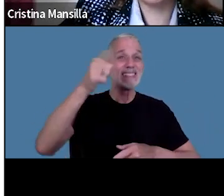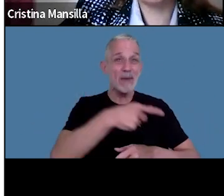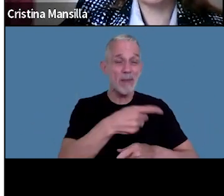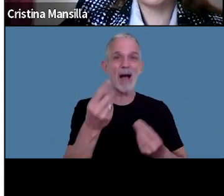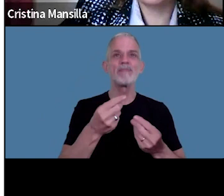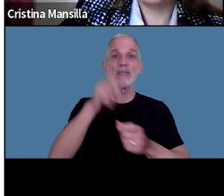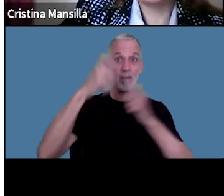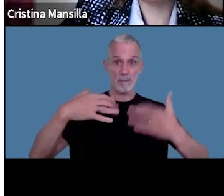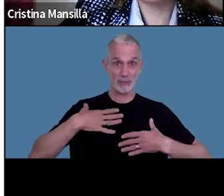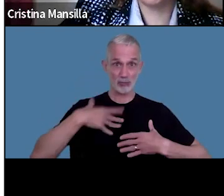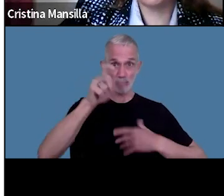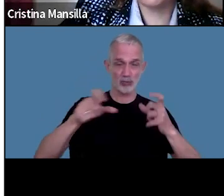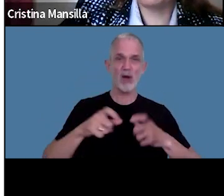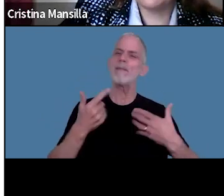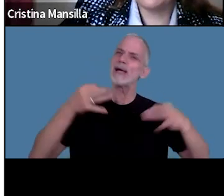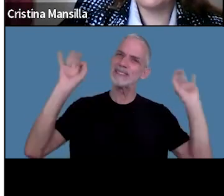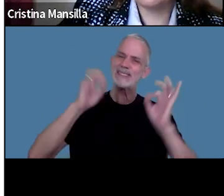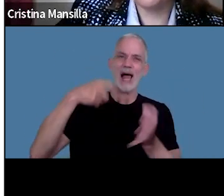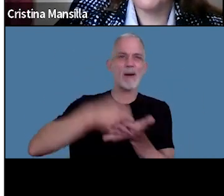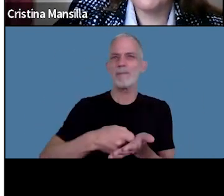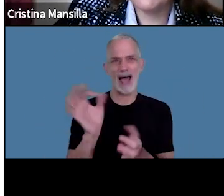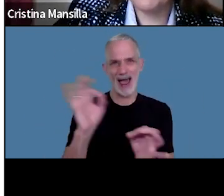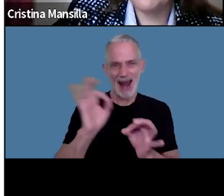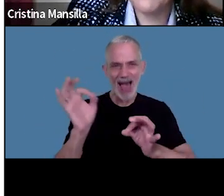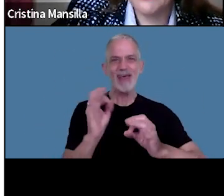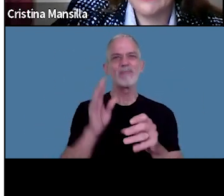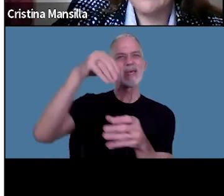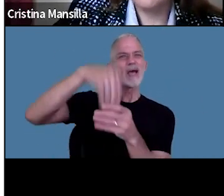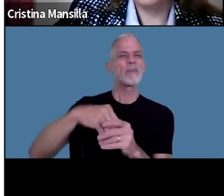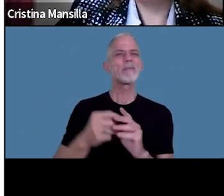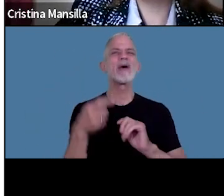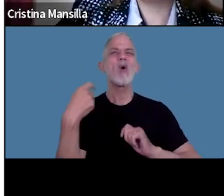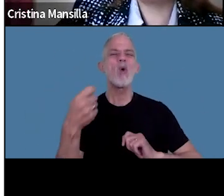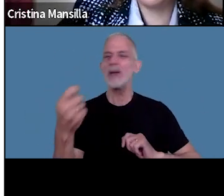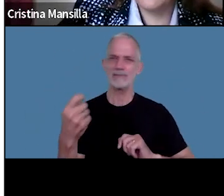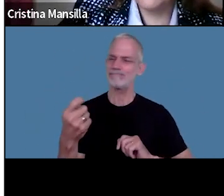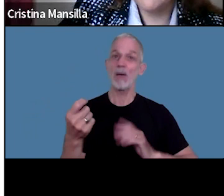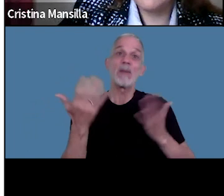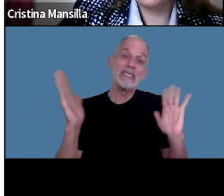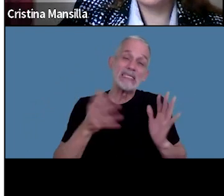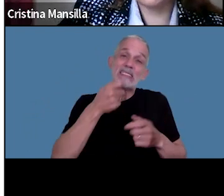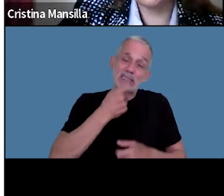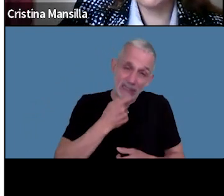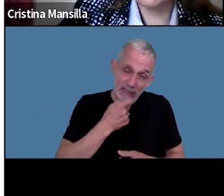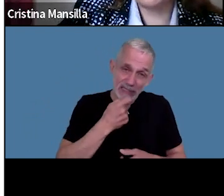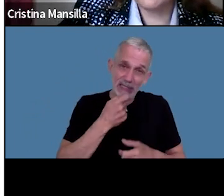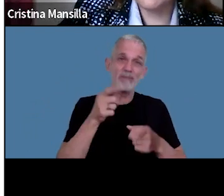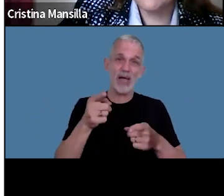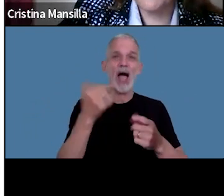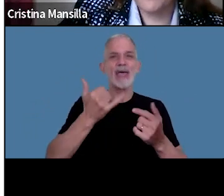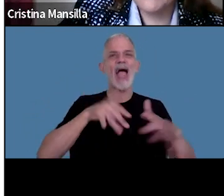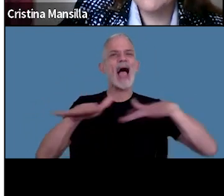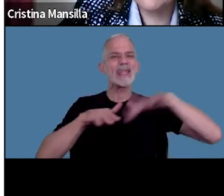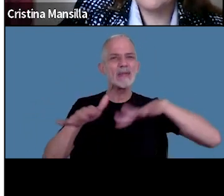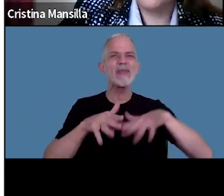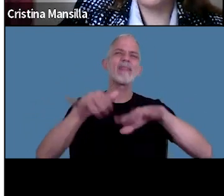contribuyentes van a estar exceptuados de pagar en la componente previsional siempre y cuando desarrollen actividades